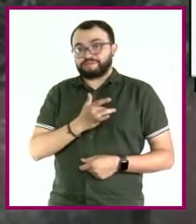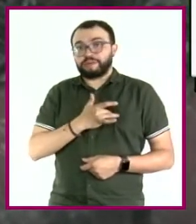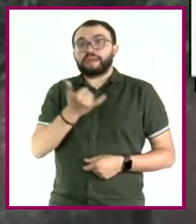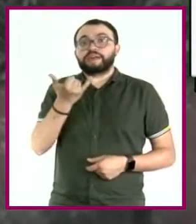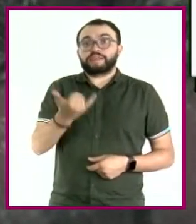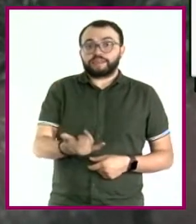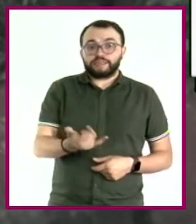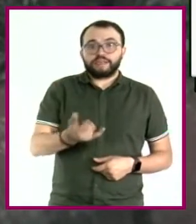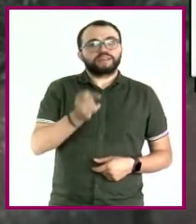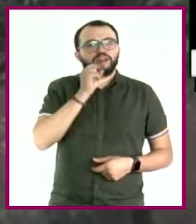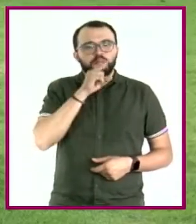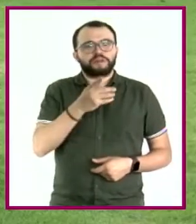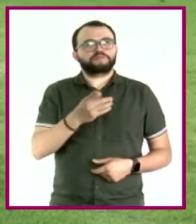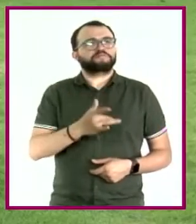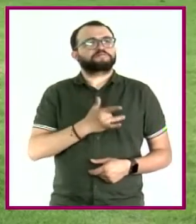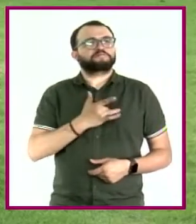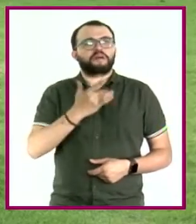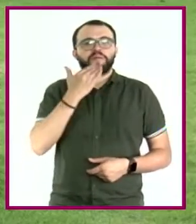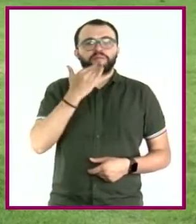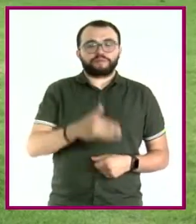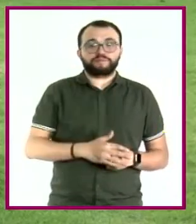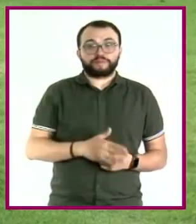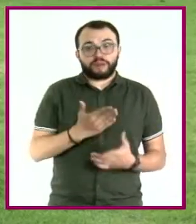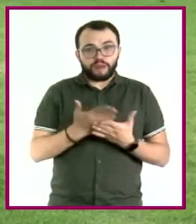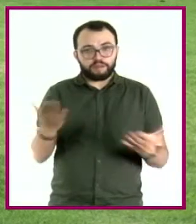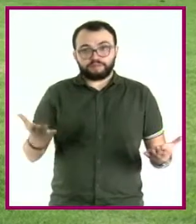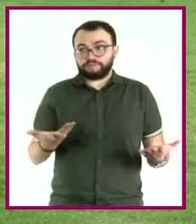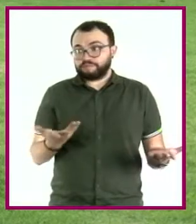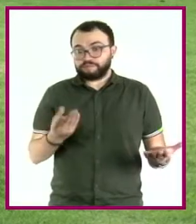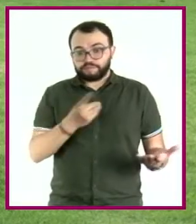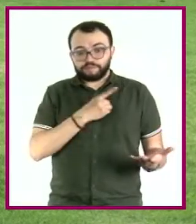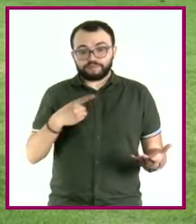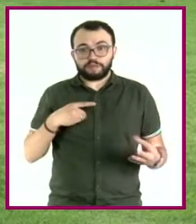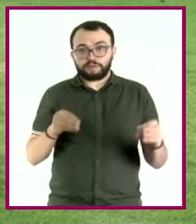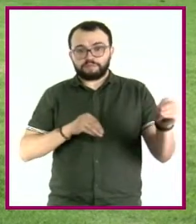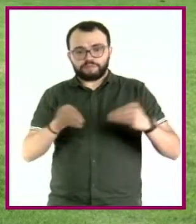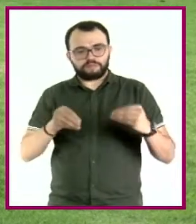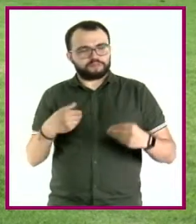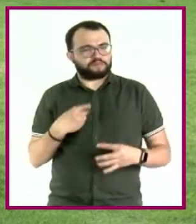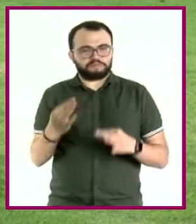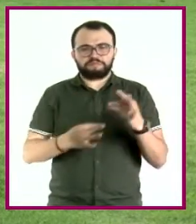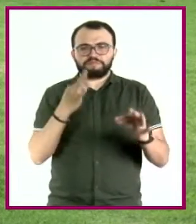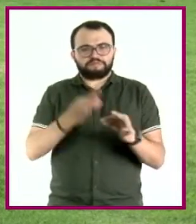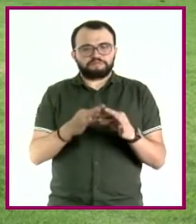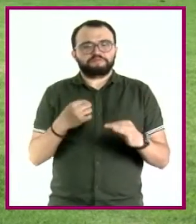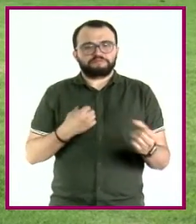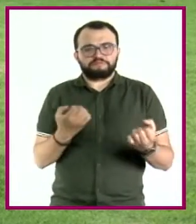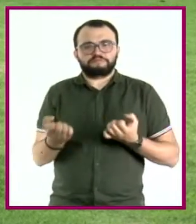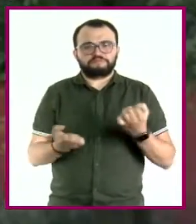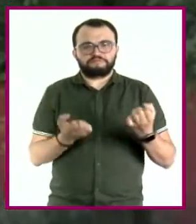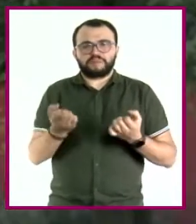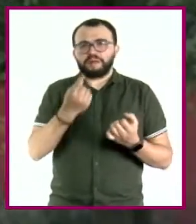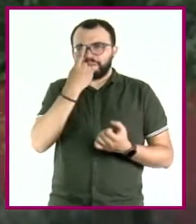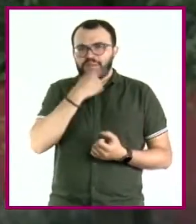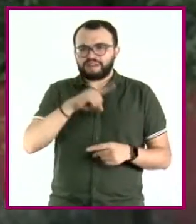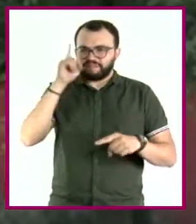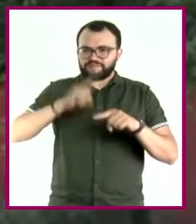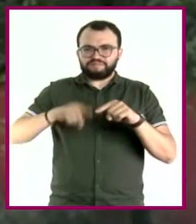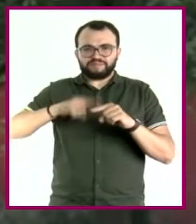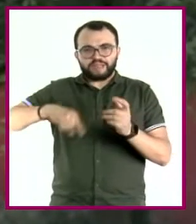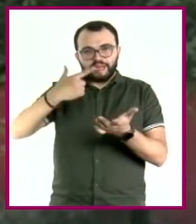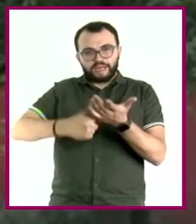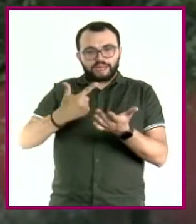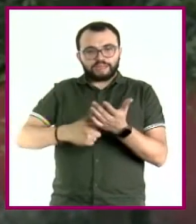sensación de bienestar. Así que llegó el momento de movernos. Estoy listo para activar mis músculos y quemar algunas calorías. ¡Yo igual!